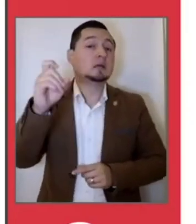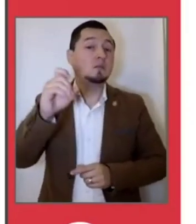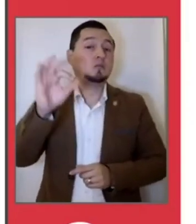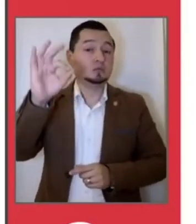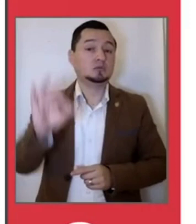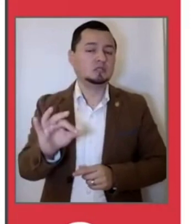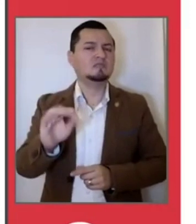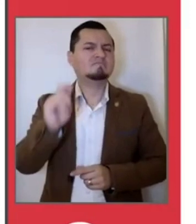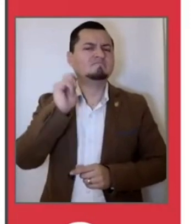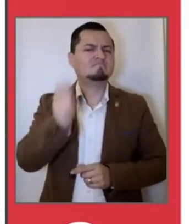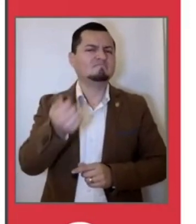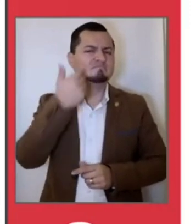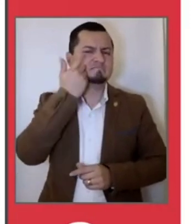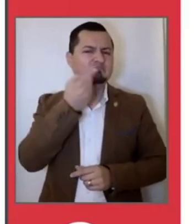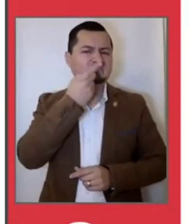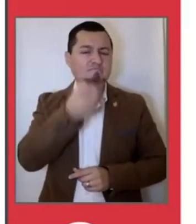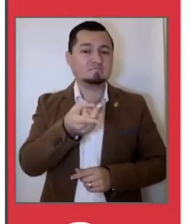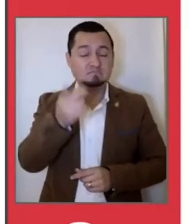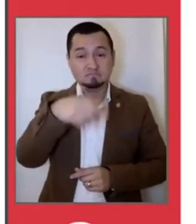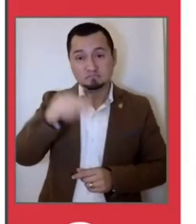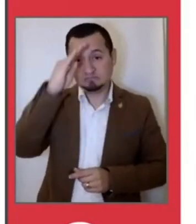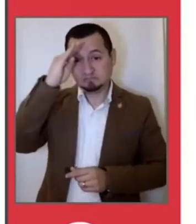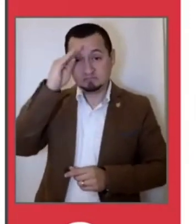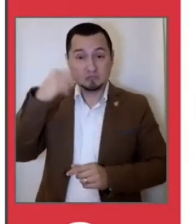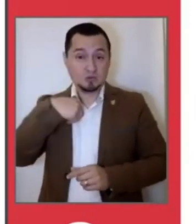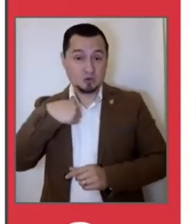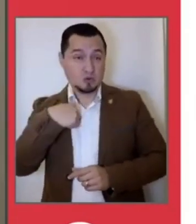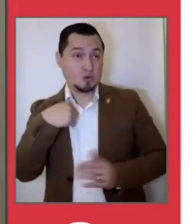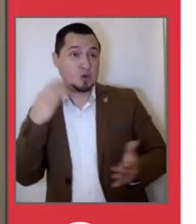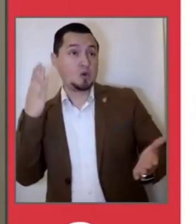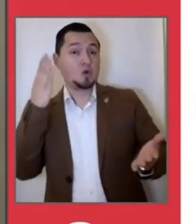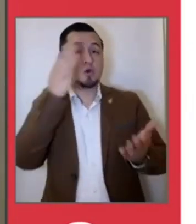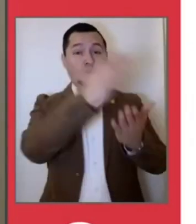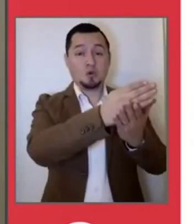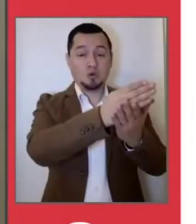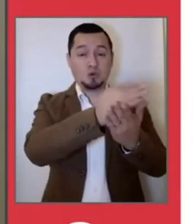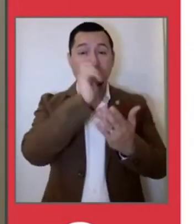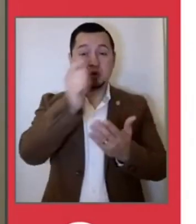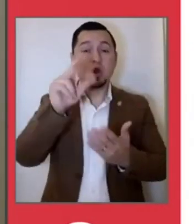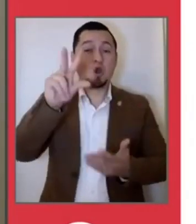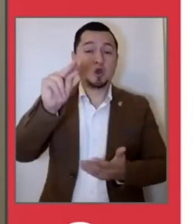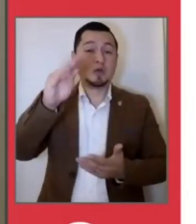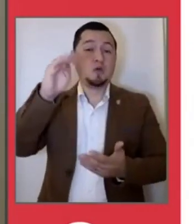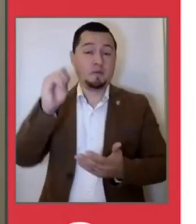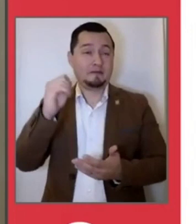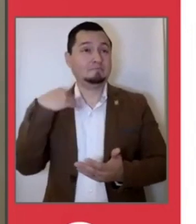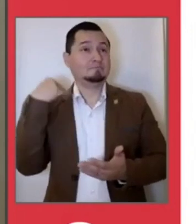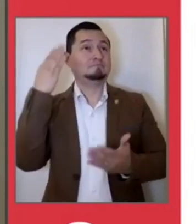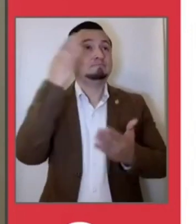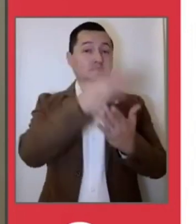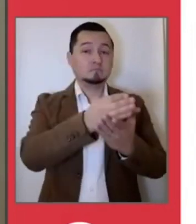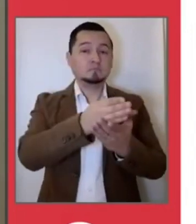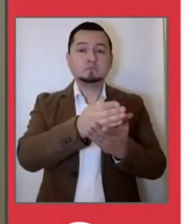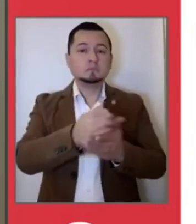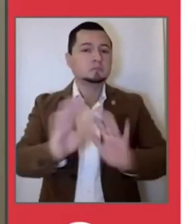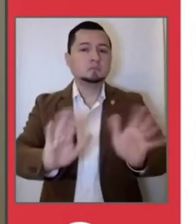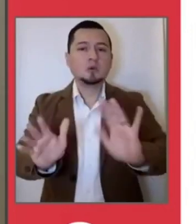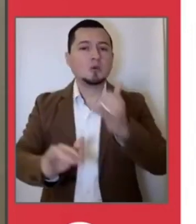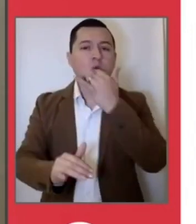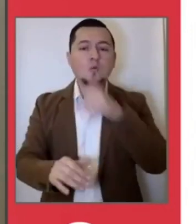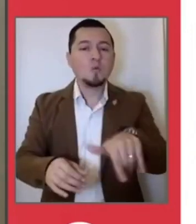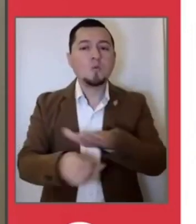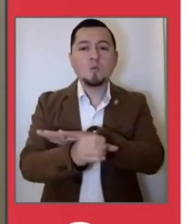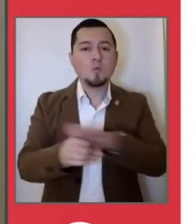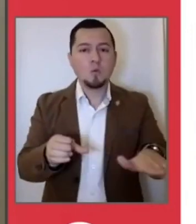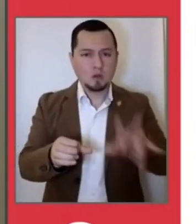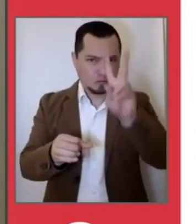Eso explica por qué si alguien va al hospital general de zona 89, pues evidentemente no hay cupo y puede